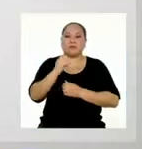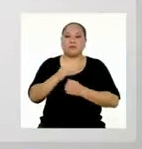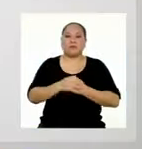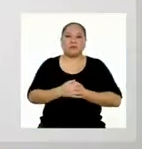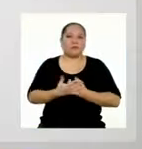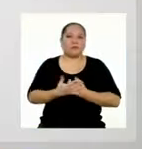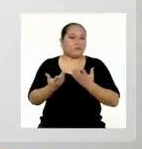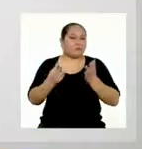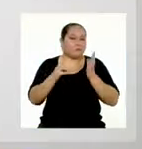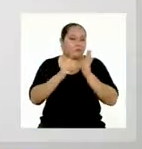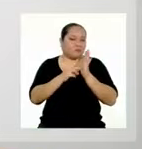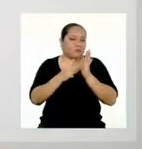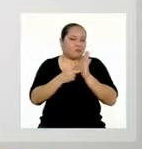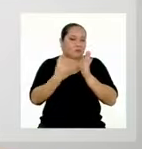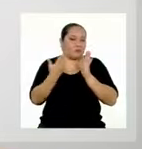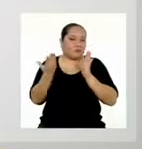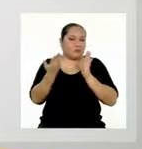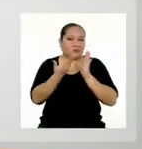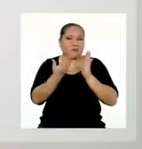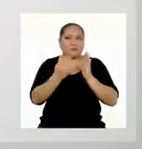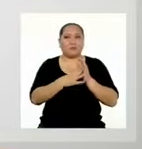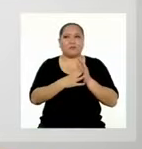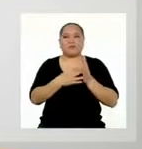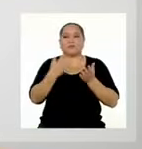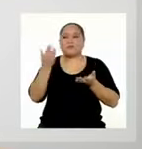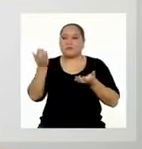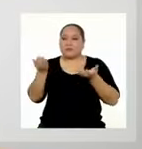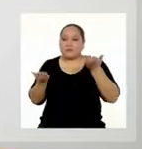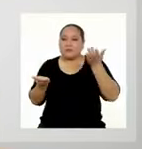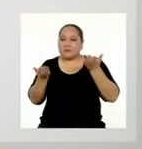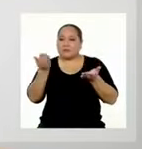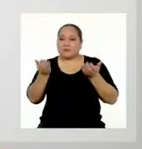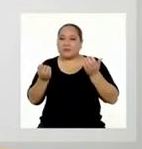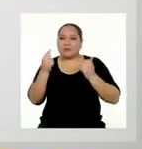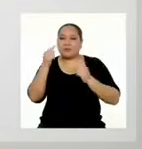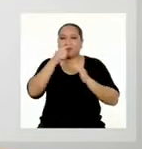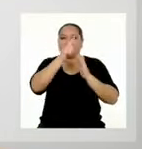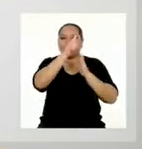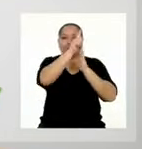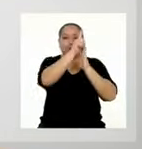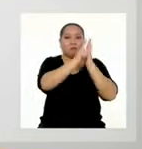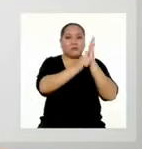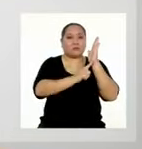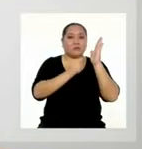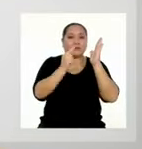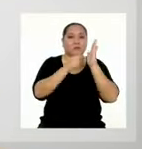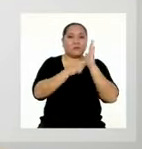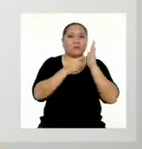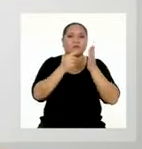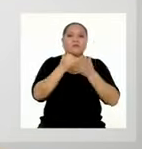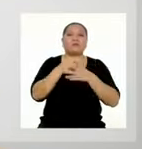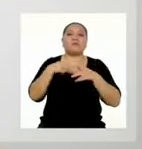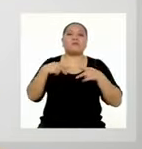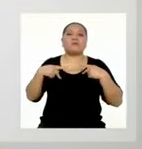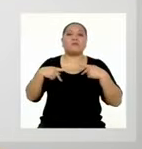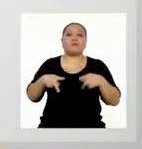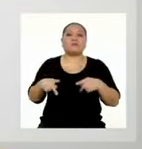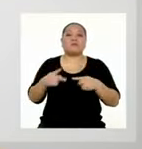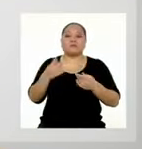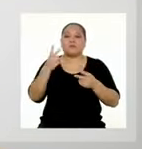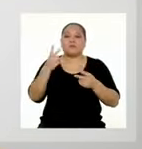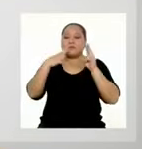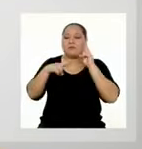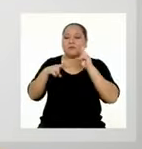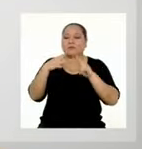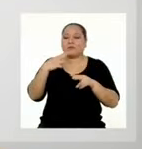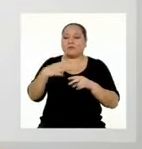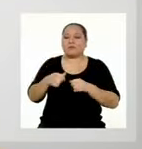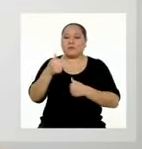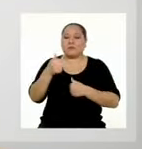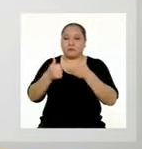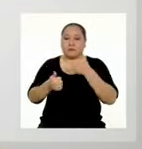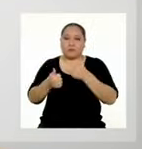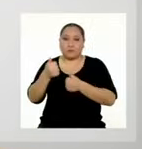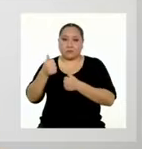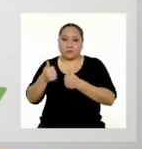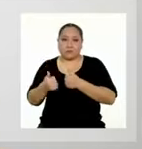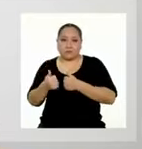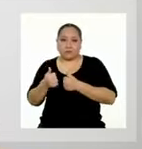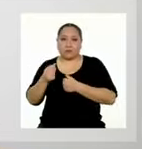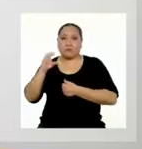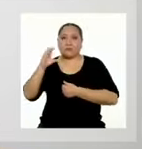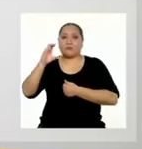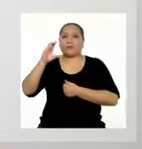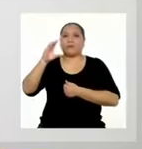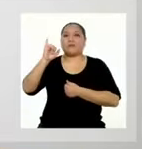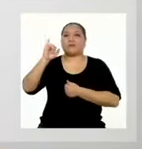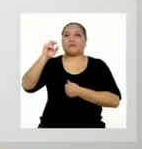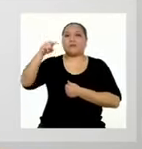¿Qué quiere decir de comparación? Esta lista de cotejo nos permitirá evaluar nuestra infografía. Y